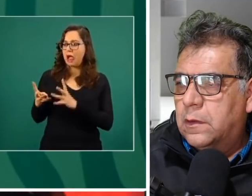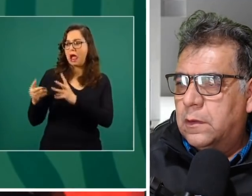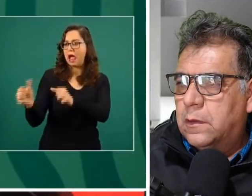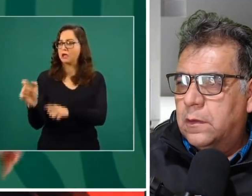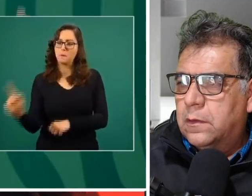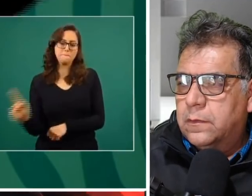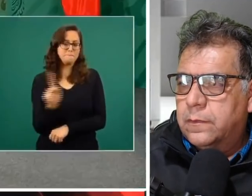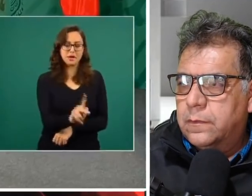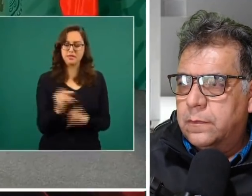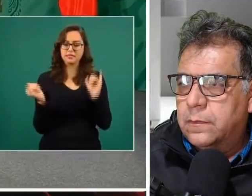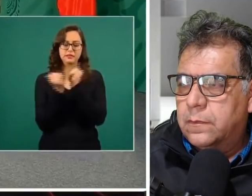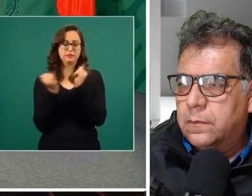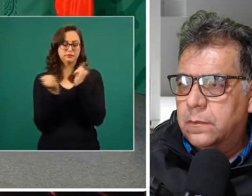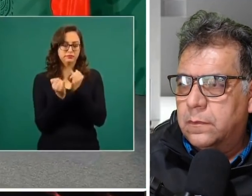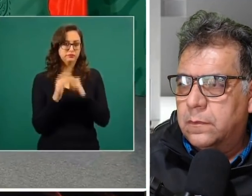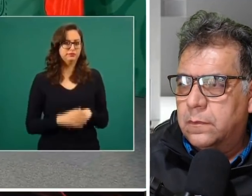rentar un hotel